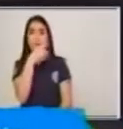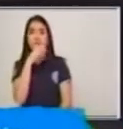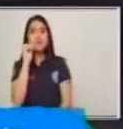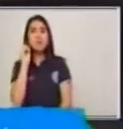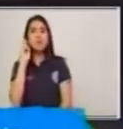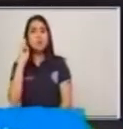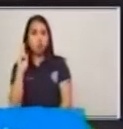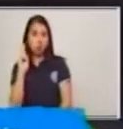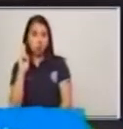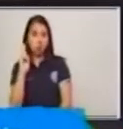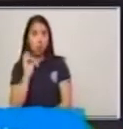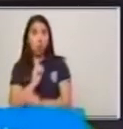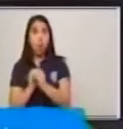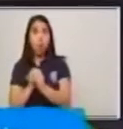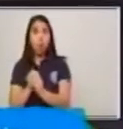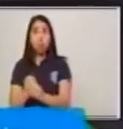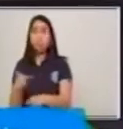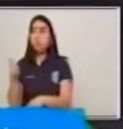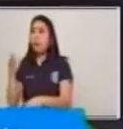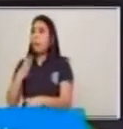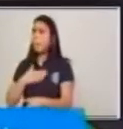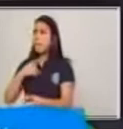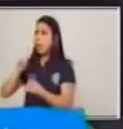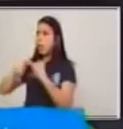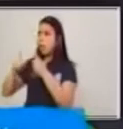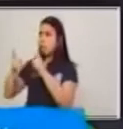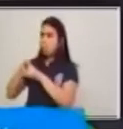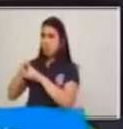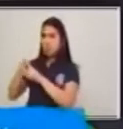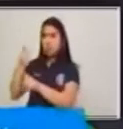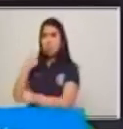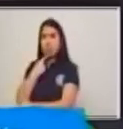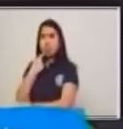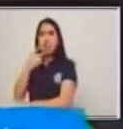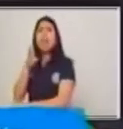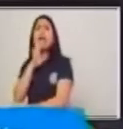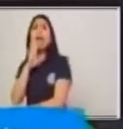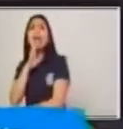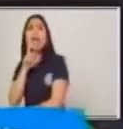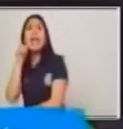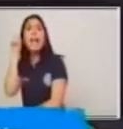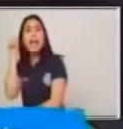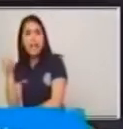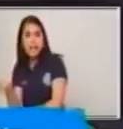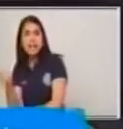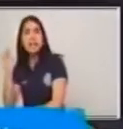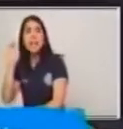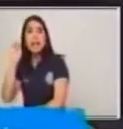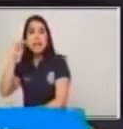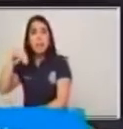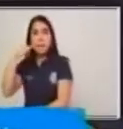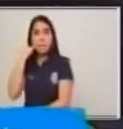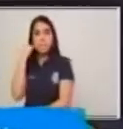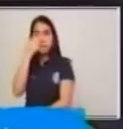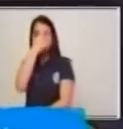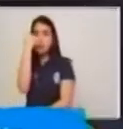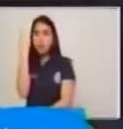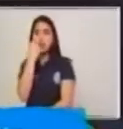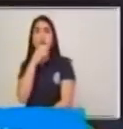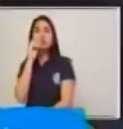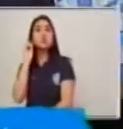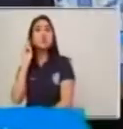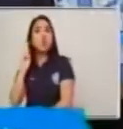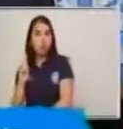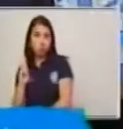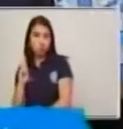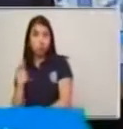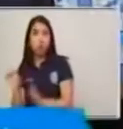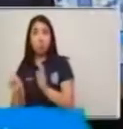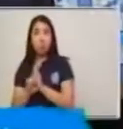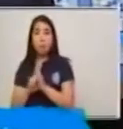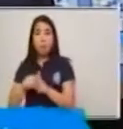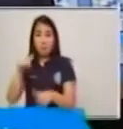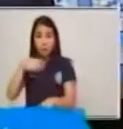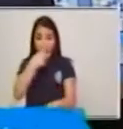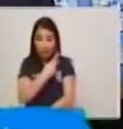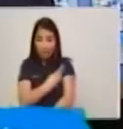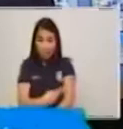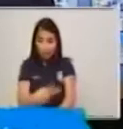que transmite la información o el mensaje, en esta historia que les narré,